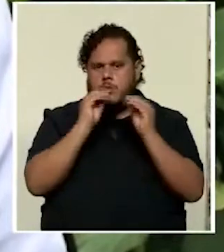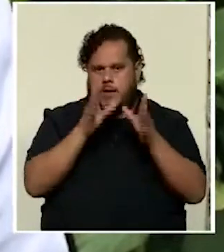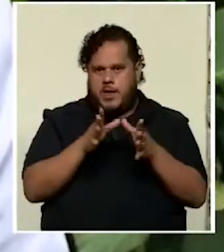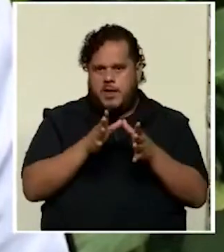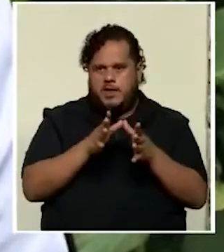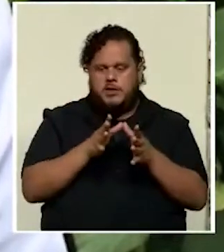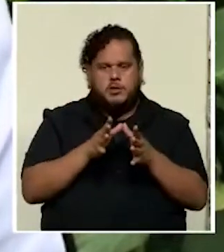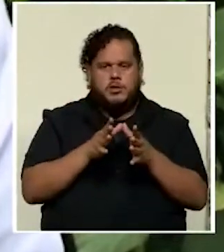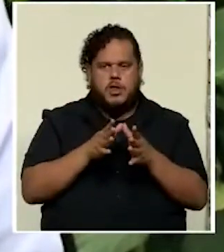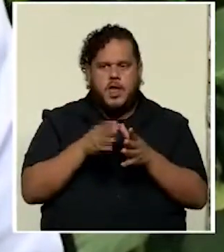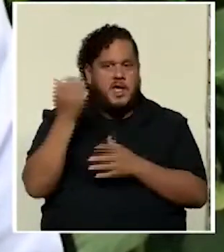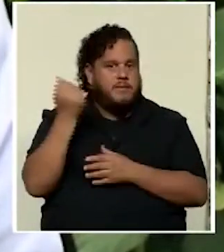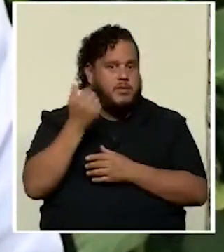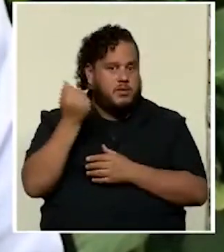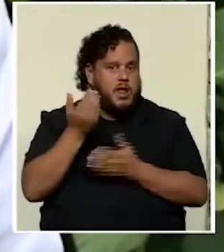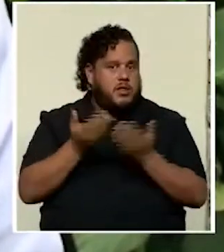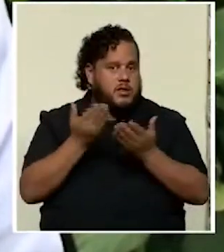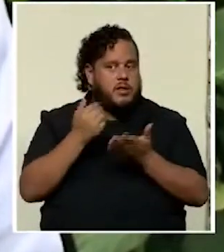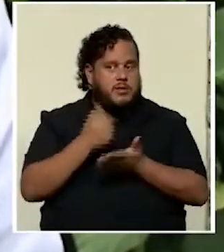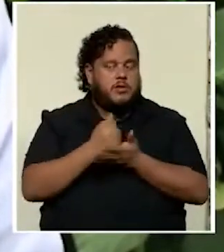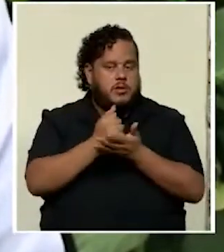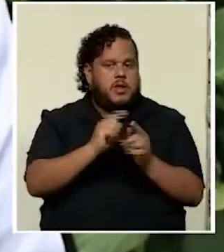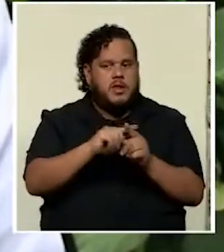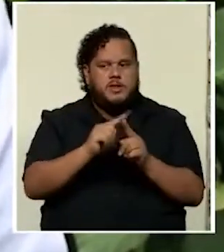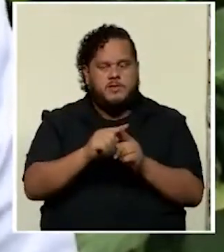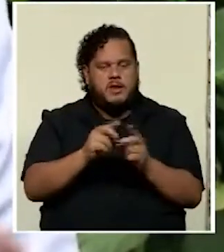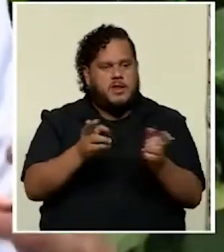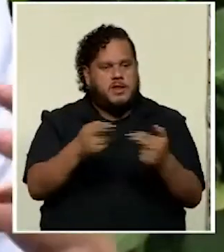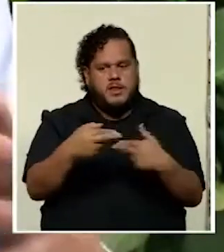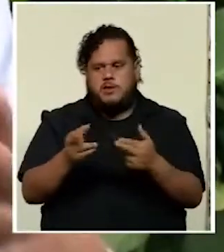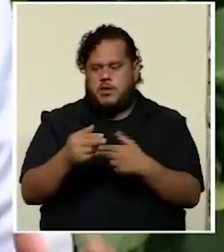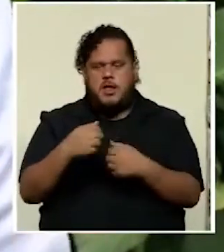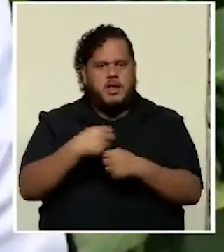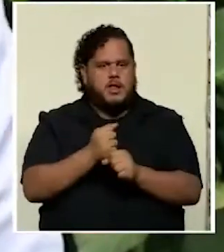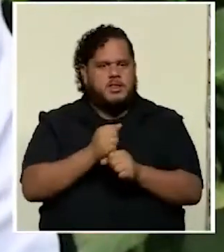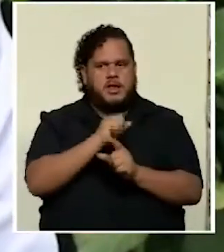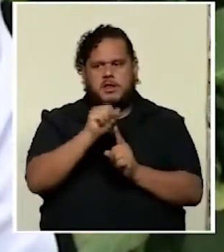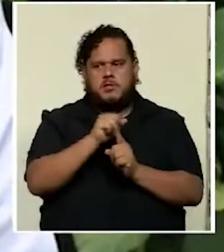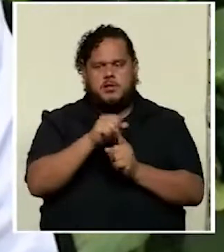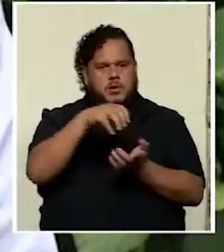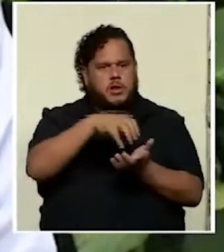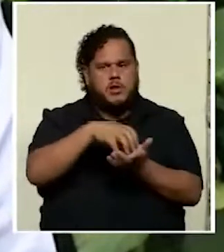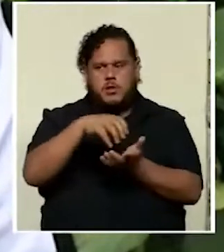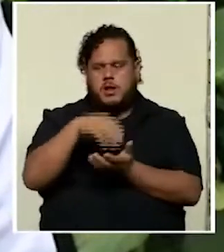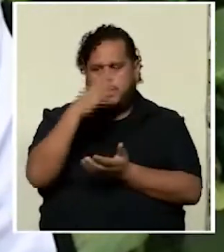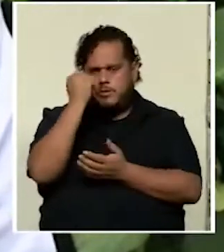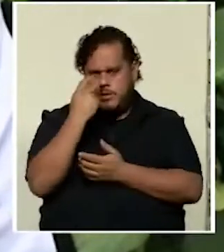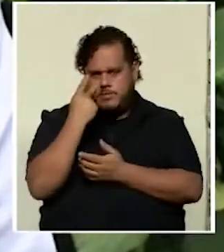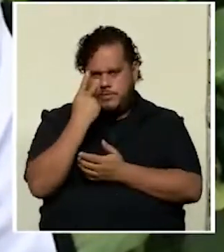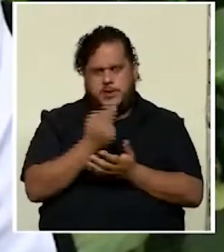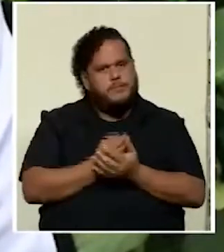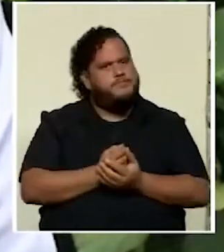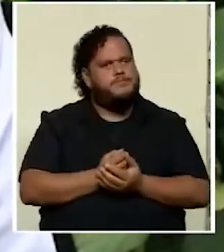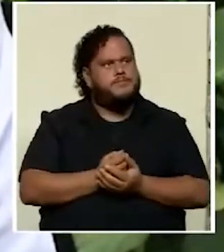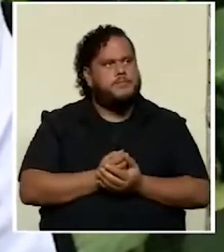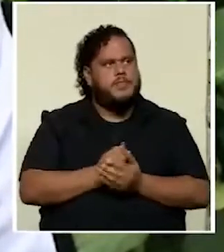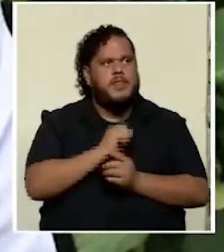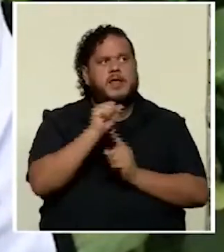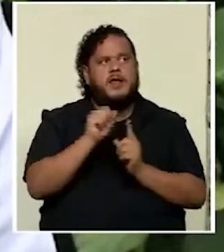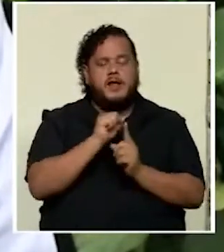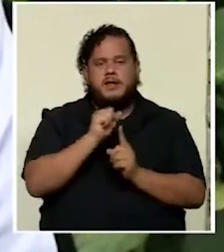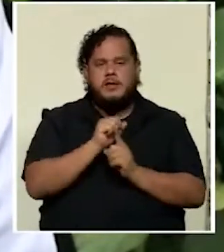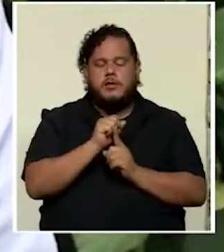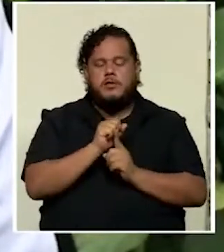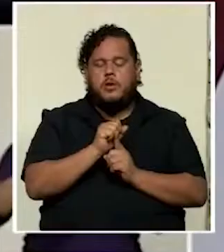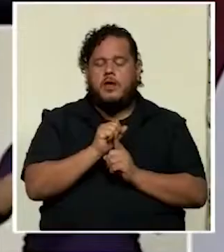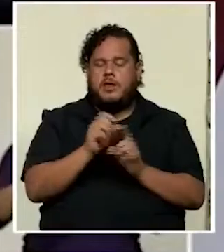maestras pensionados para que nos ayuden en diferentes regiones y hacer cuestiones locales porque mire la situación es